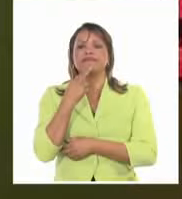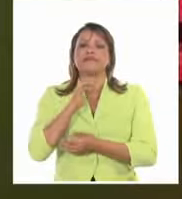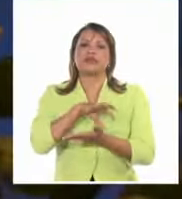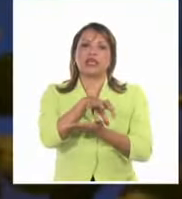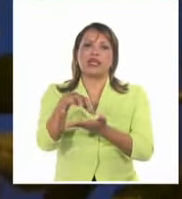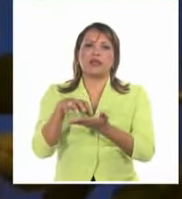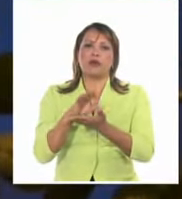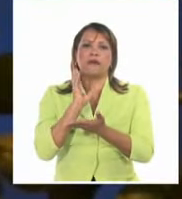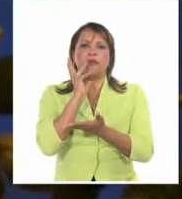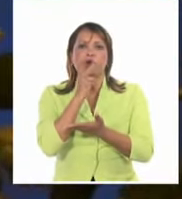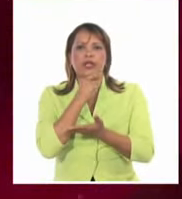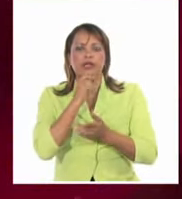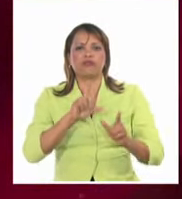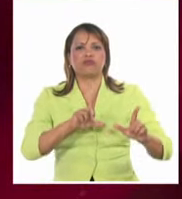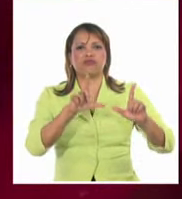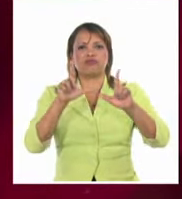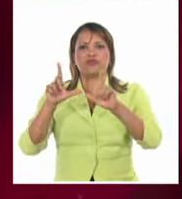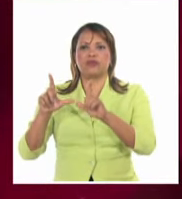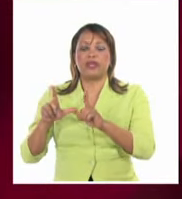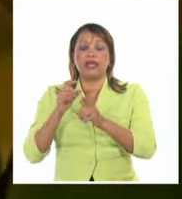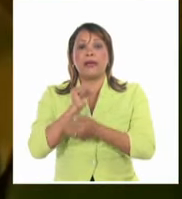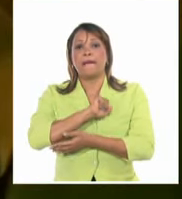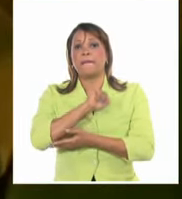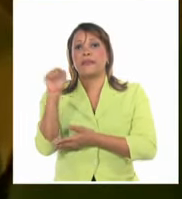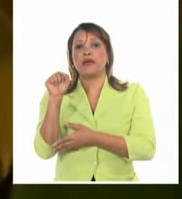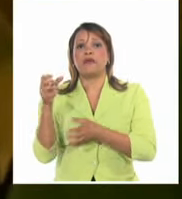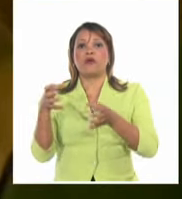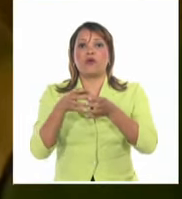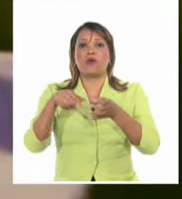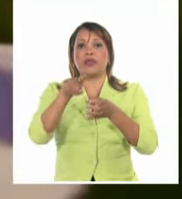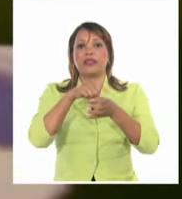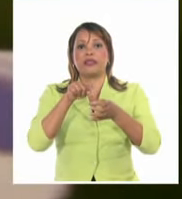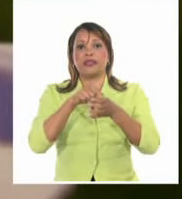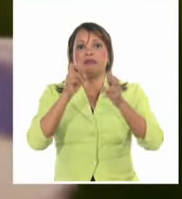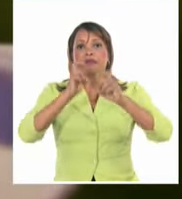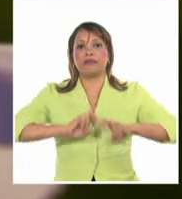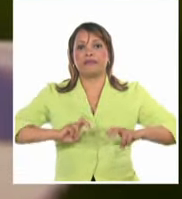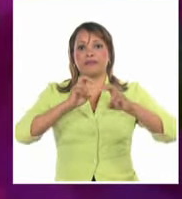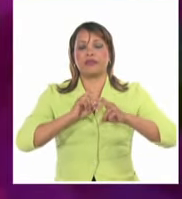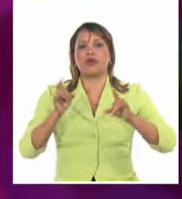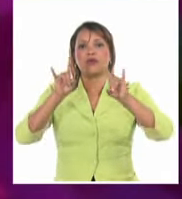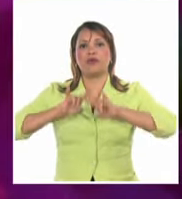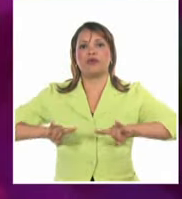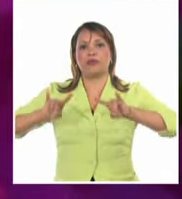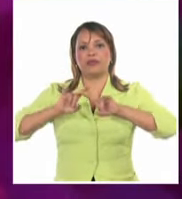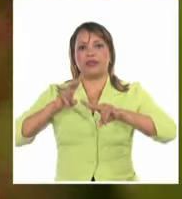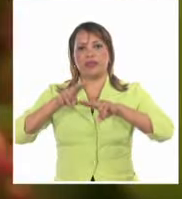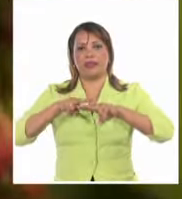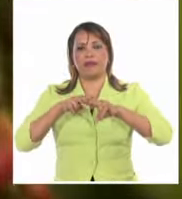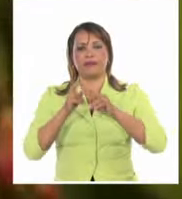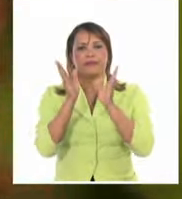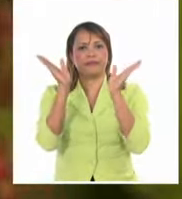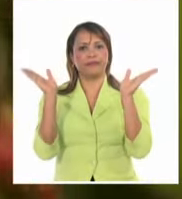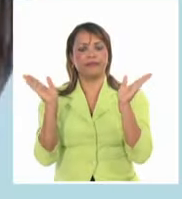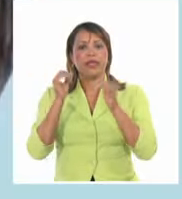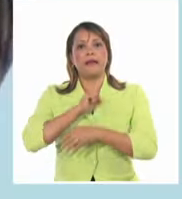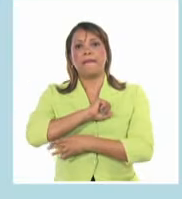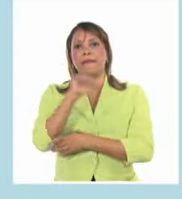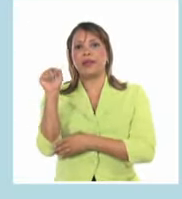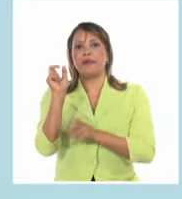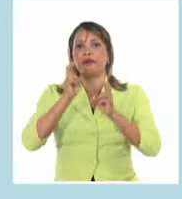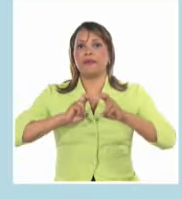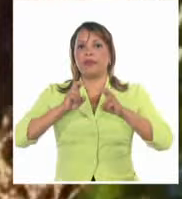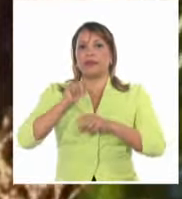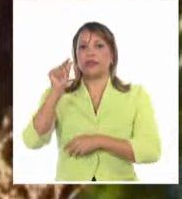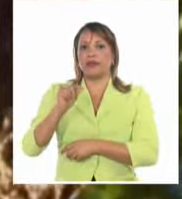al ser galardonada con el Premio Colectivo de Investigación de la Universidad de La Habana, el premio al investigador más